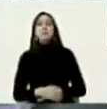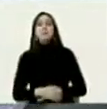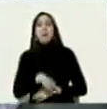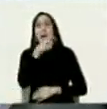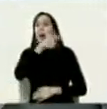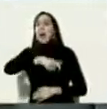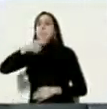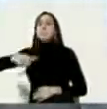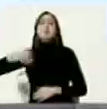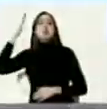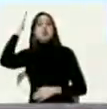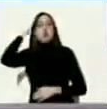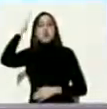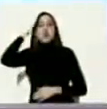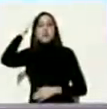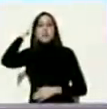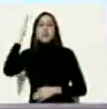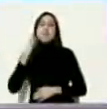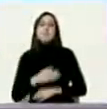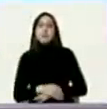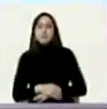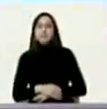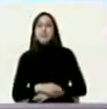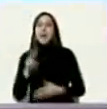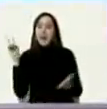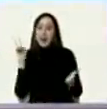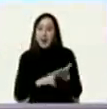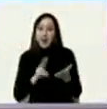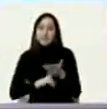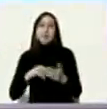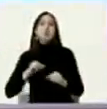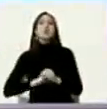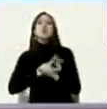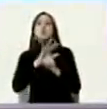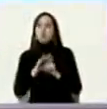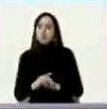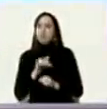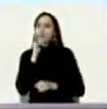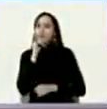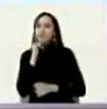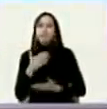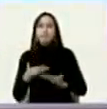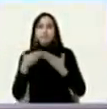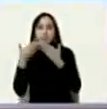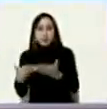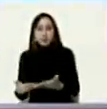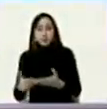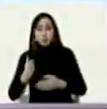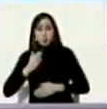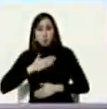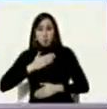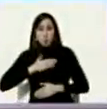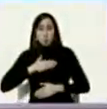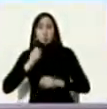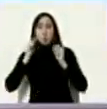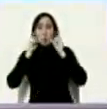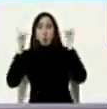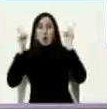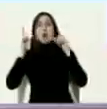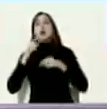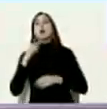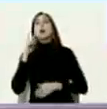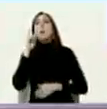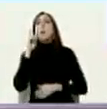sepa la verdad sobre el coronavirus yo me asombro cuando veo